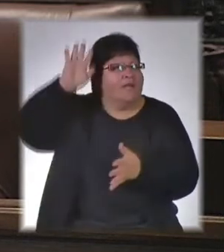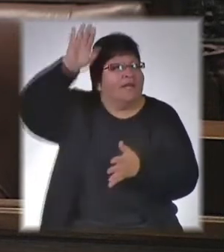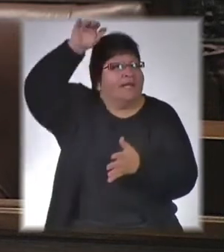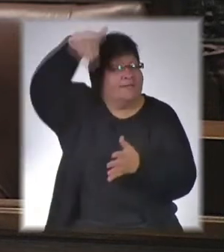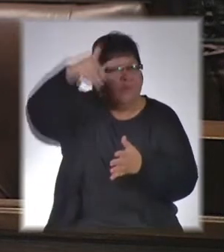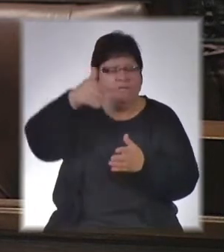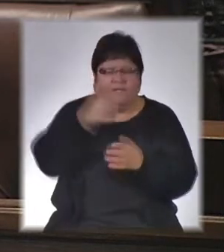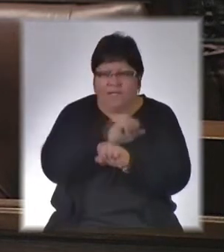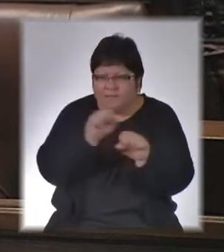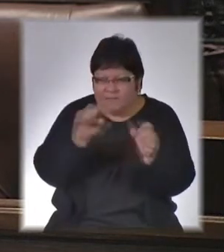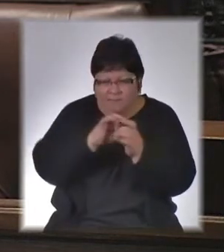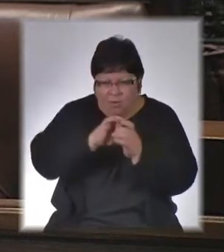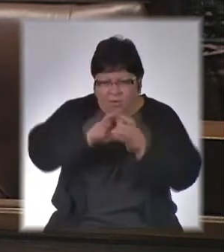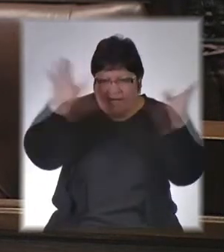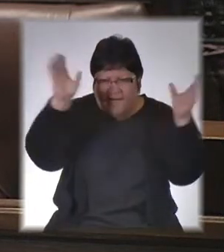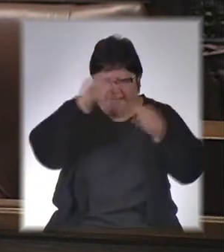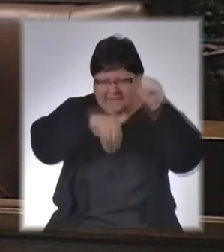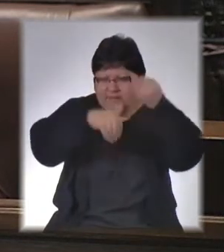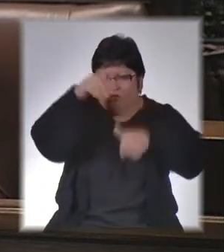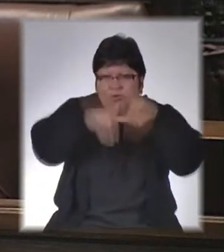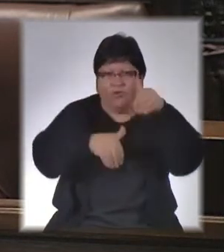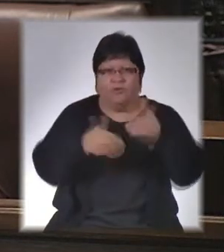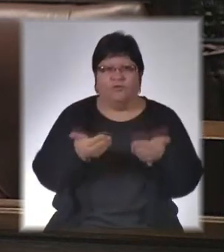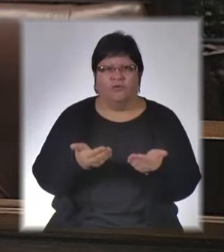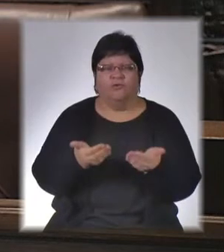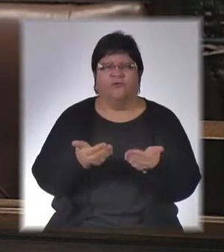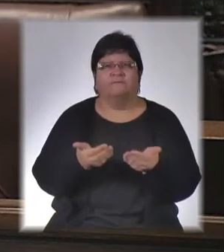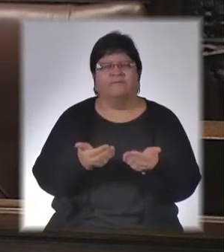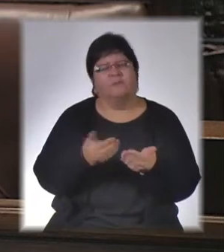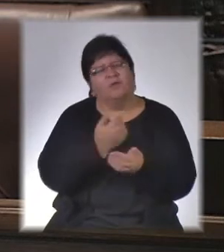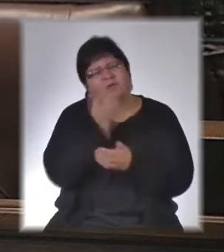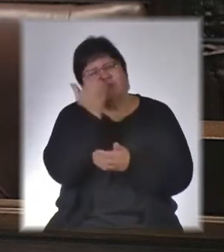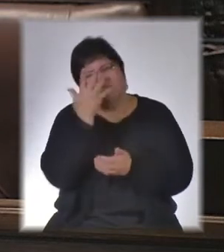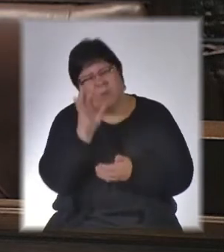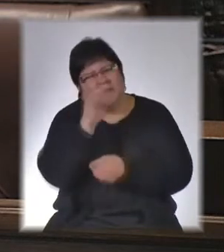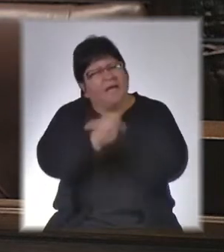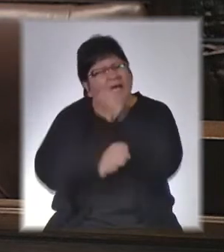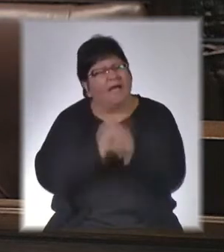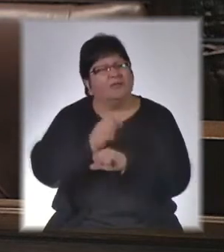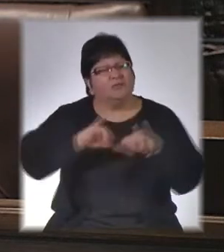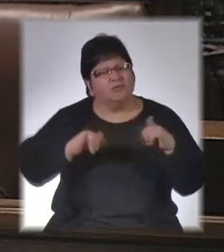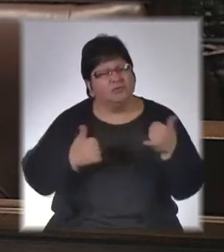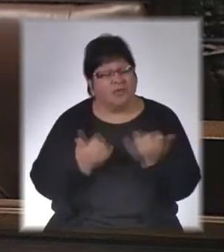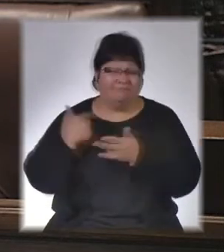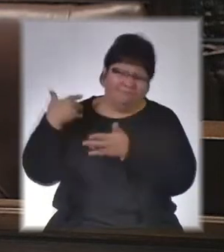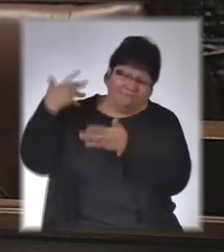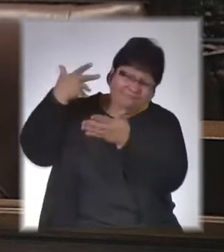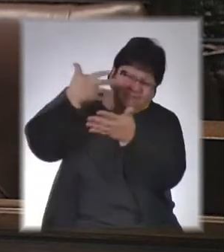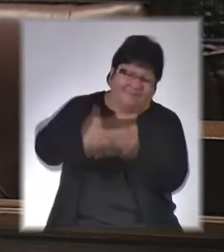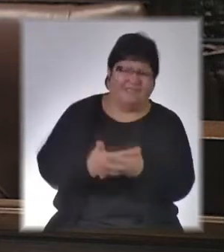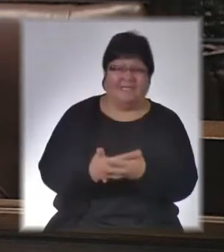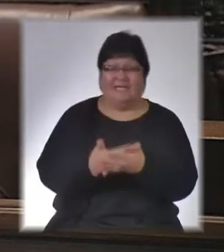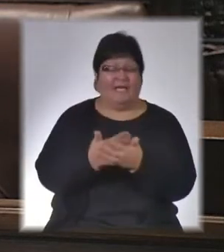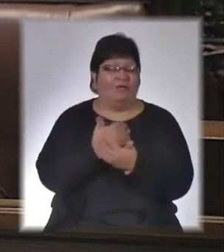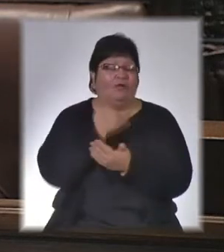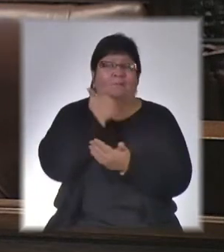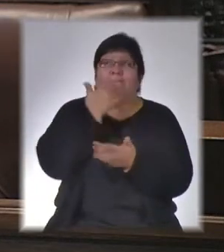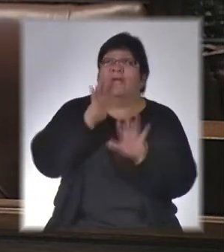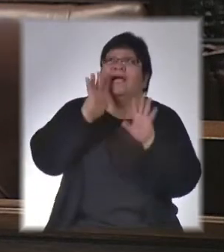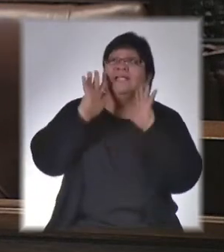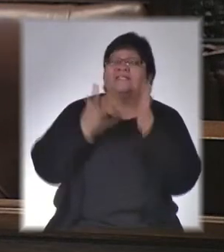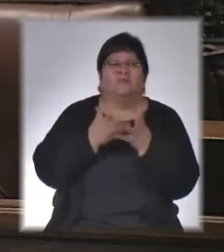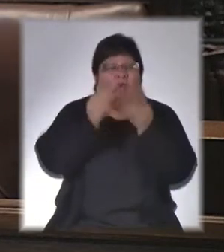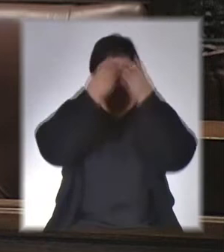tiempo, que ya pasaron cuatro o cinco décadas de los hechos, además de no tenerse en cuenta que son delitos de lesa humanidad y como decía,